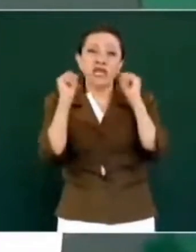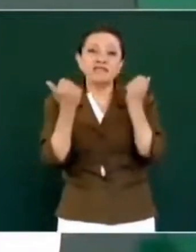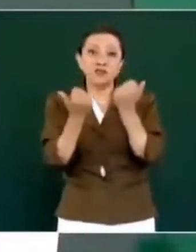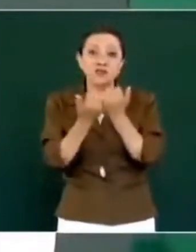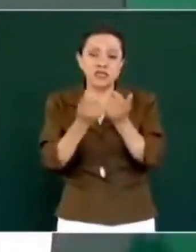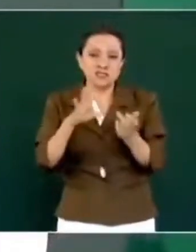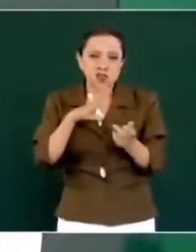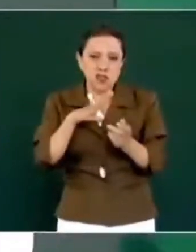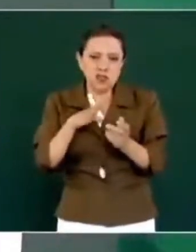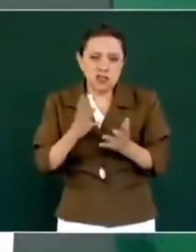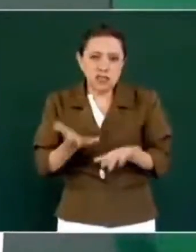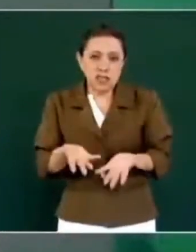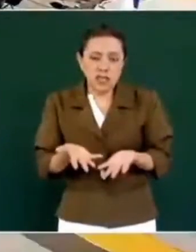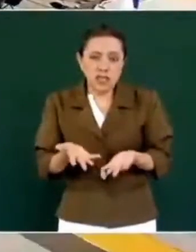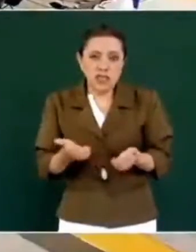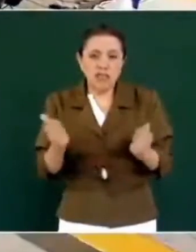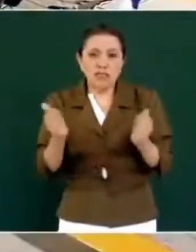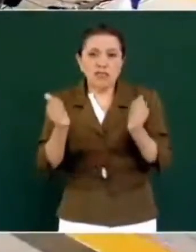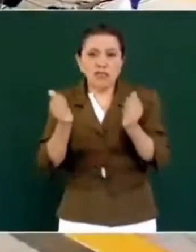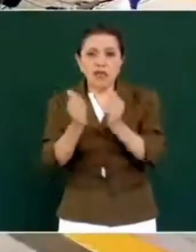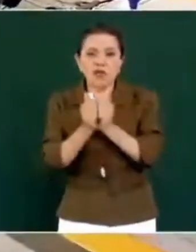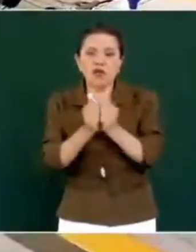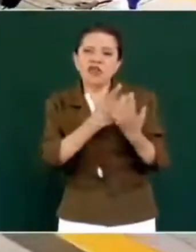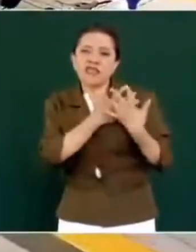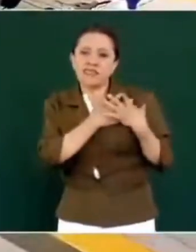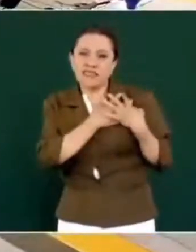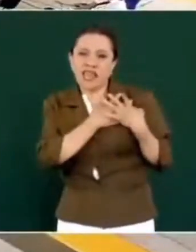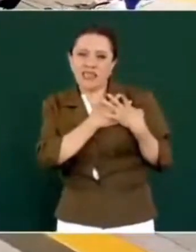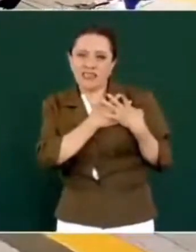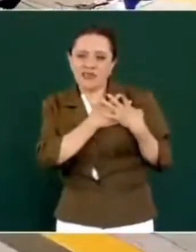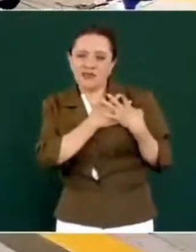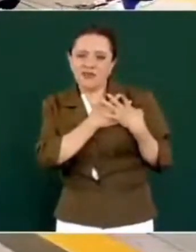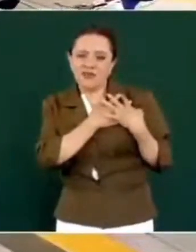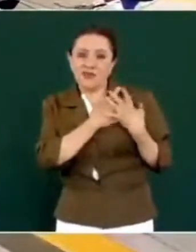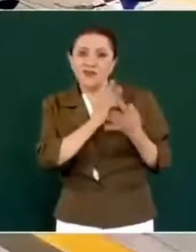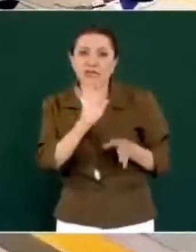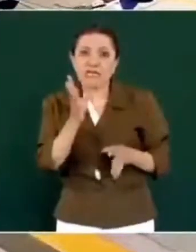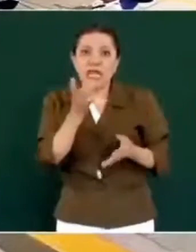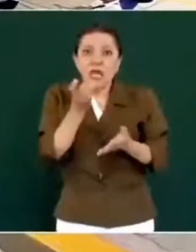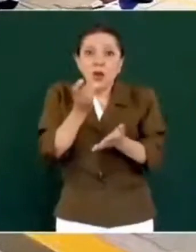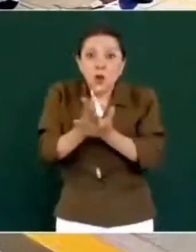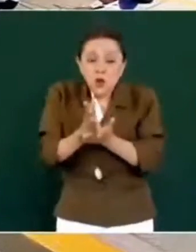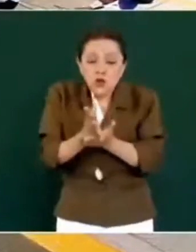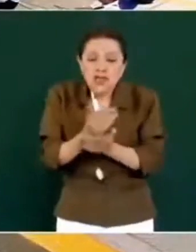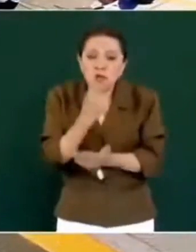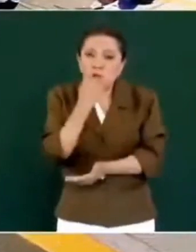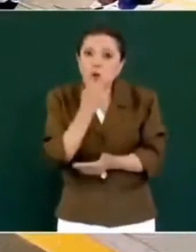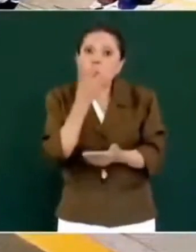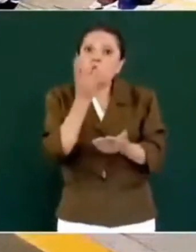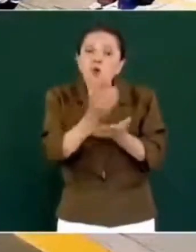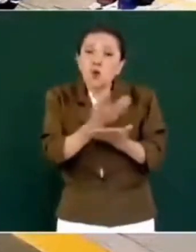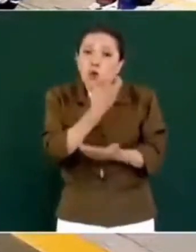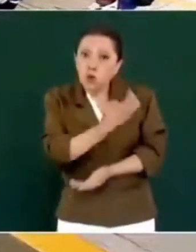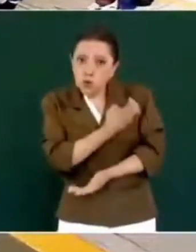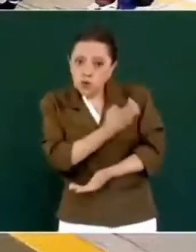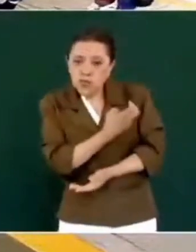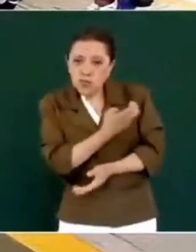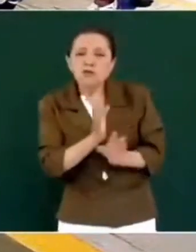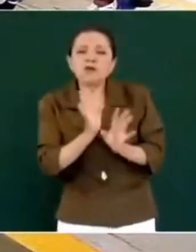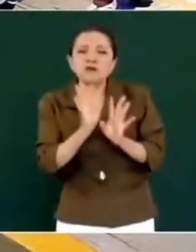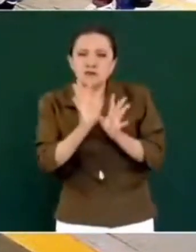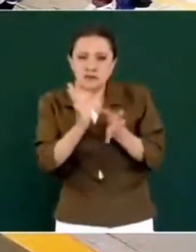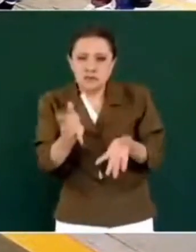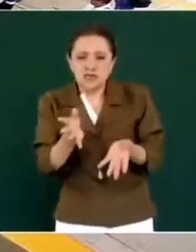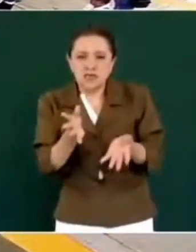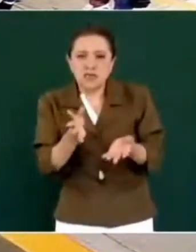con el Teletón. Es el único caso en que hemos